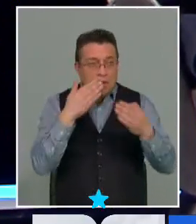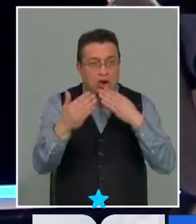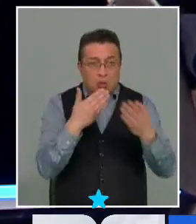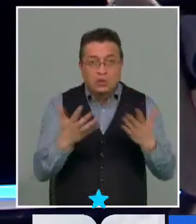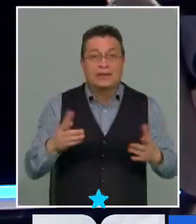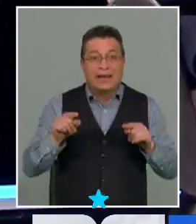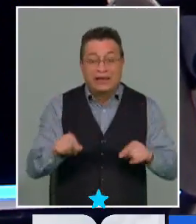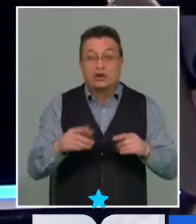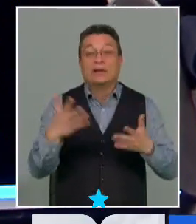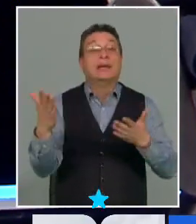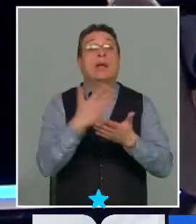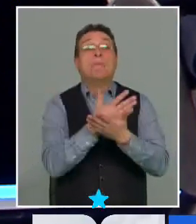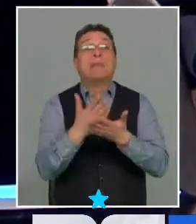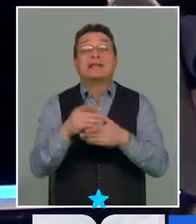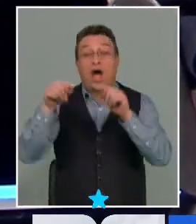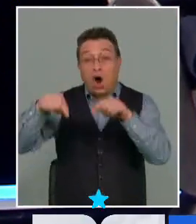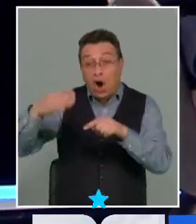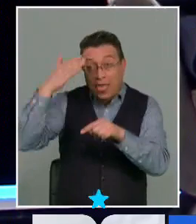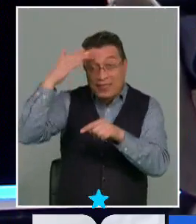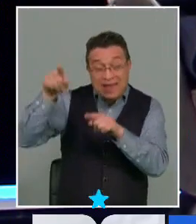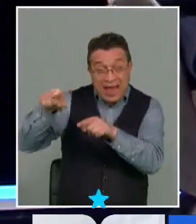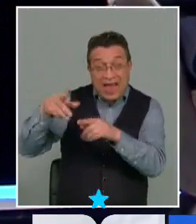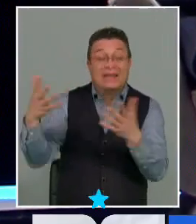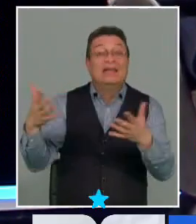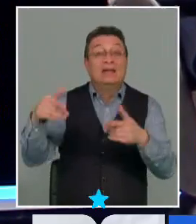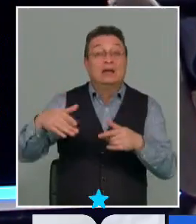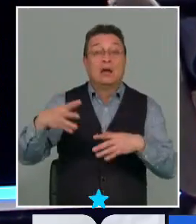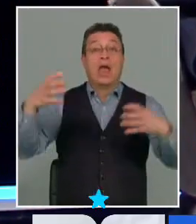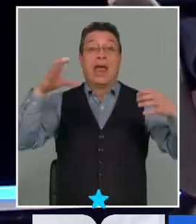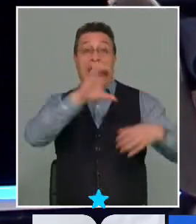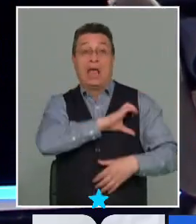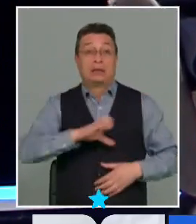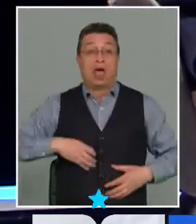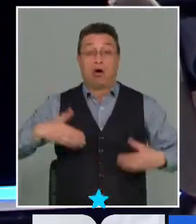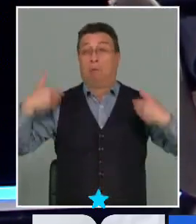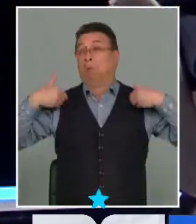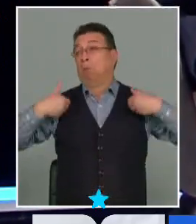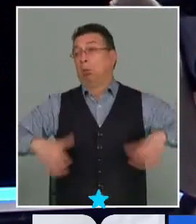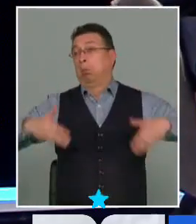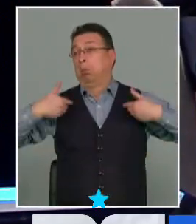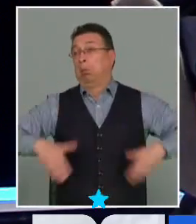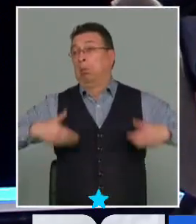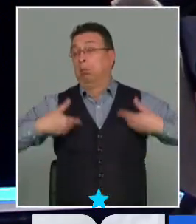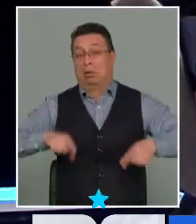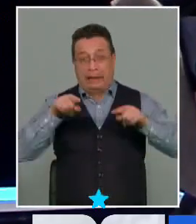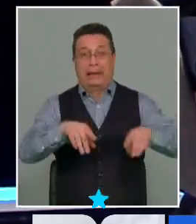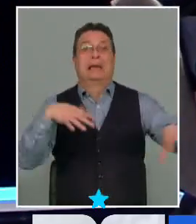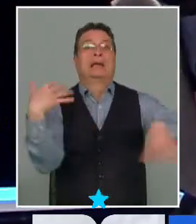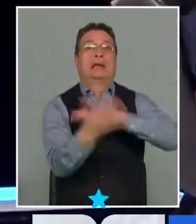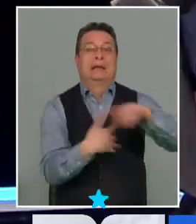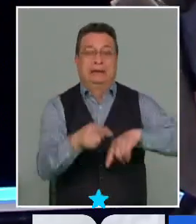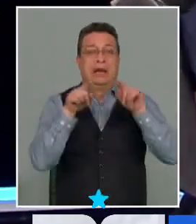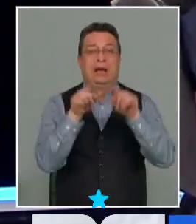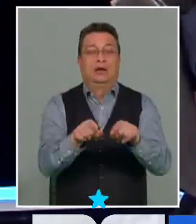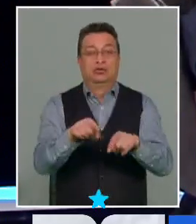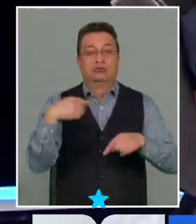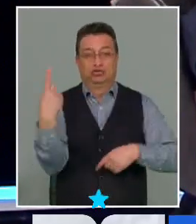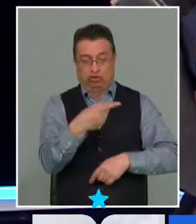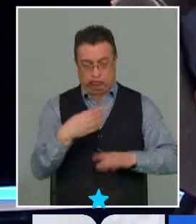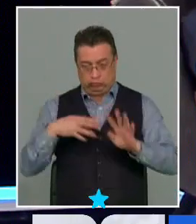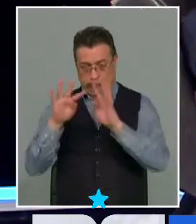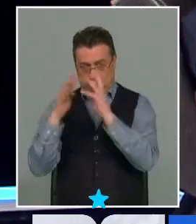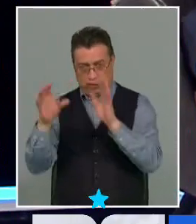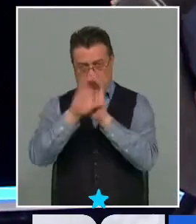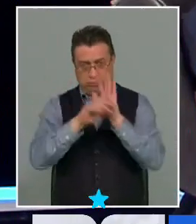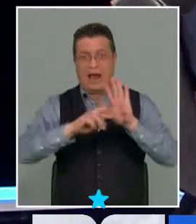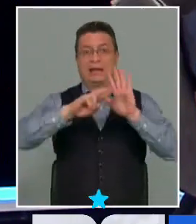lo que está pasando hoy día es que el Estado nunca se ha hecho cargo y aquí nosotros como convención como representantes de nuestro